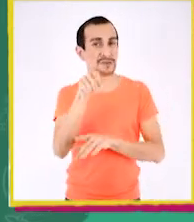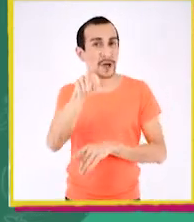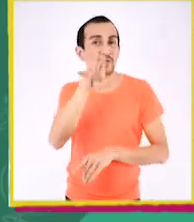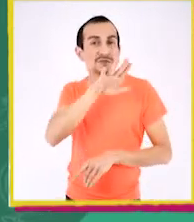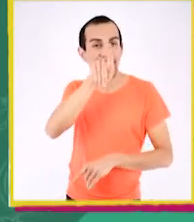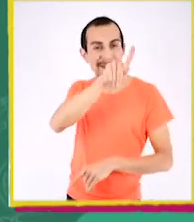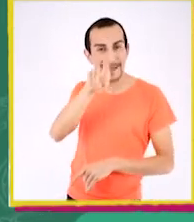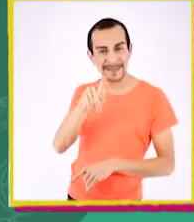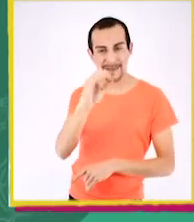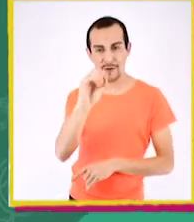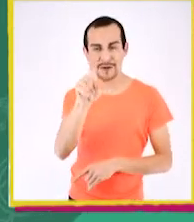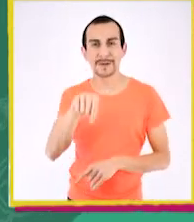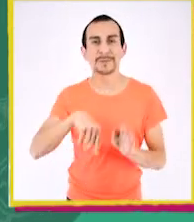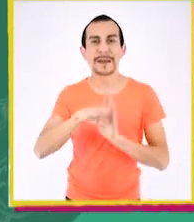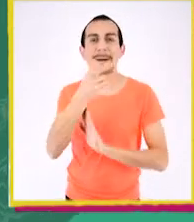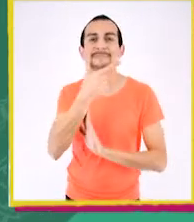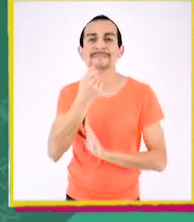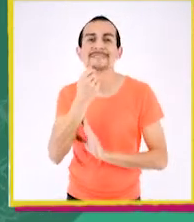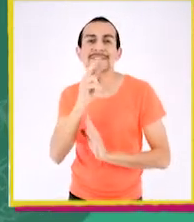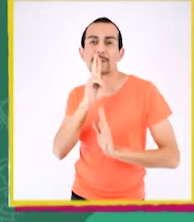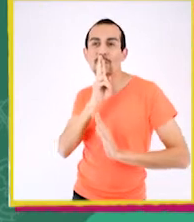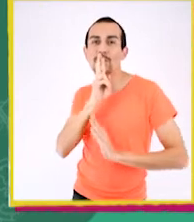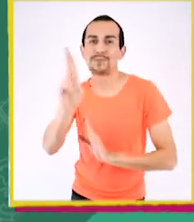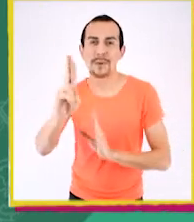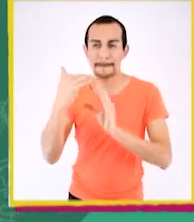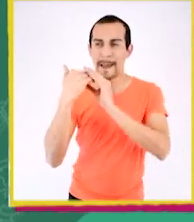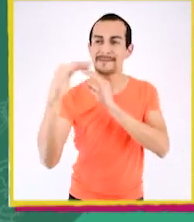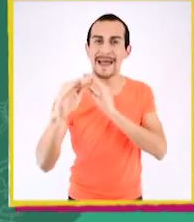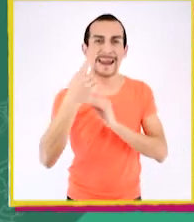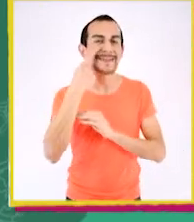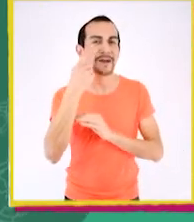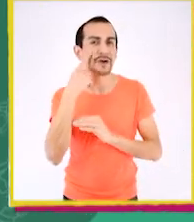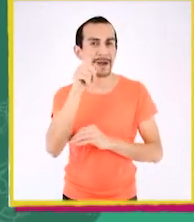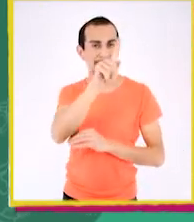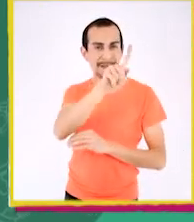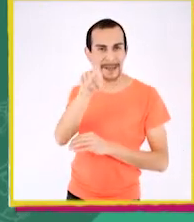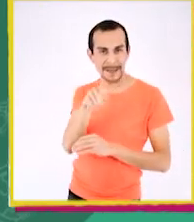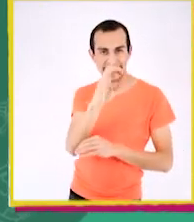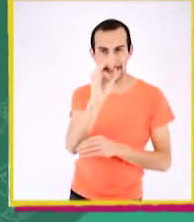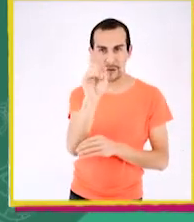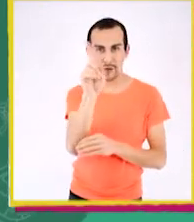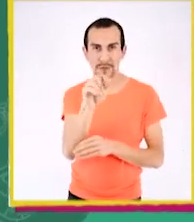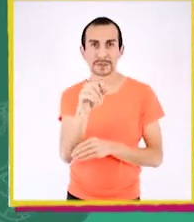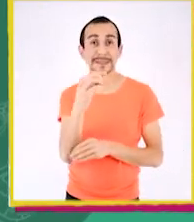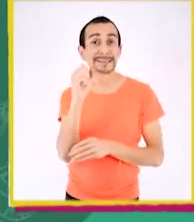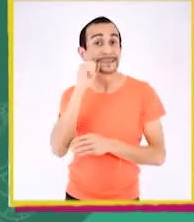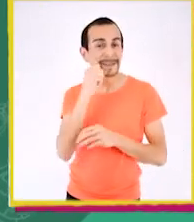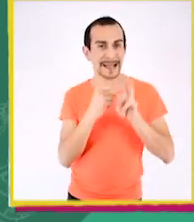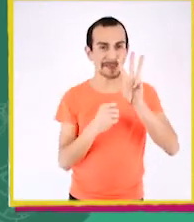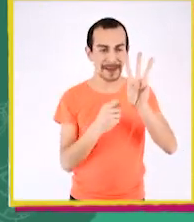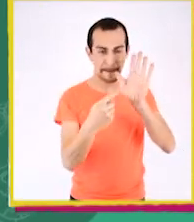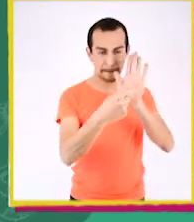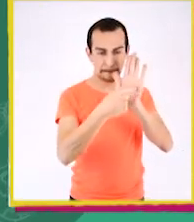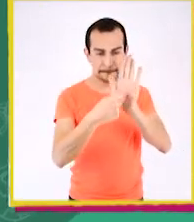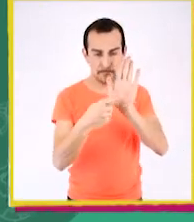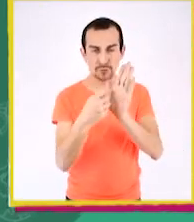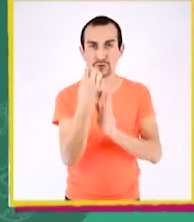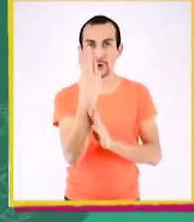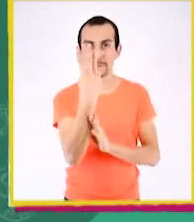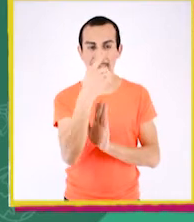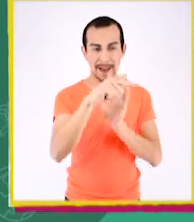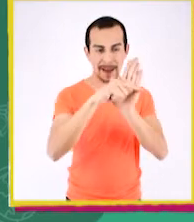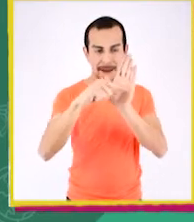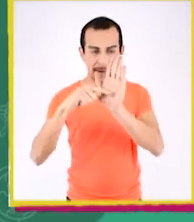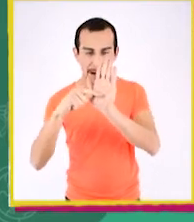Se usaba esa señal porque era fácil de enviar y reconocer. SOS en morse es tres puntos, tres